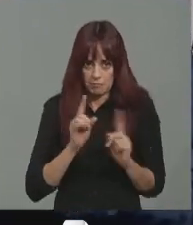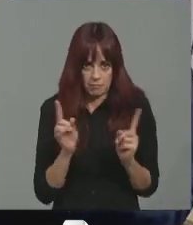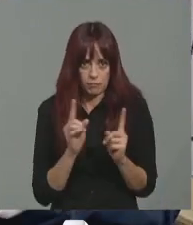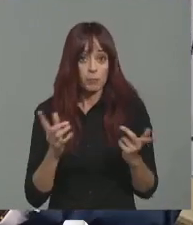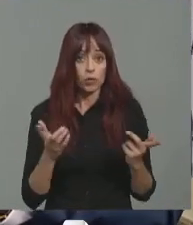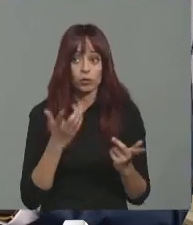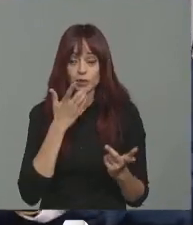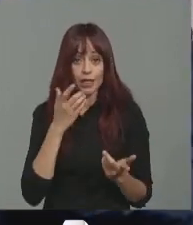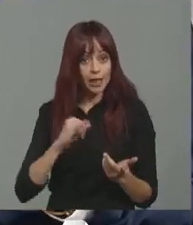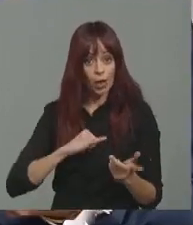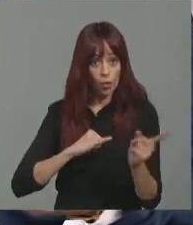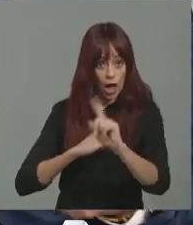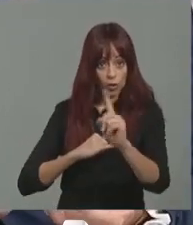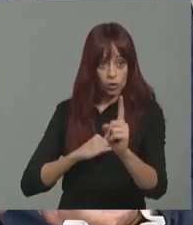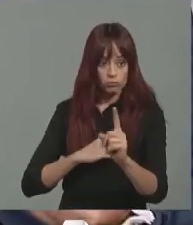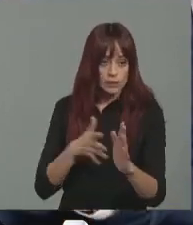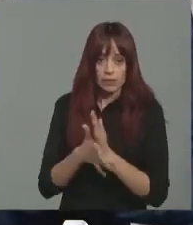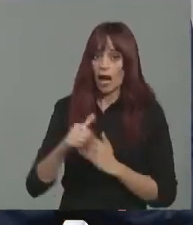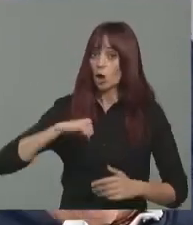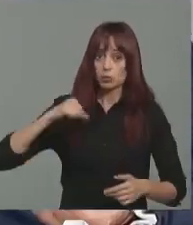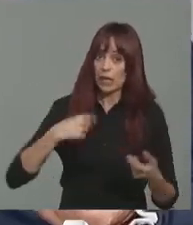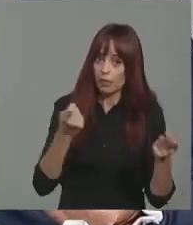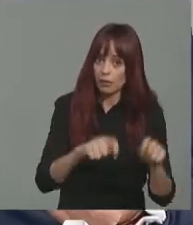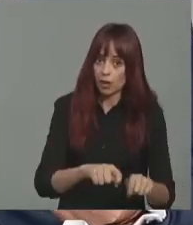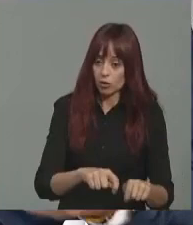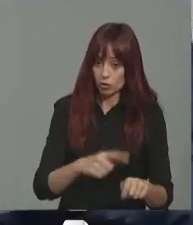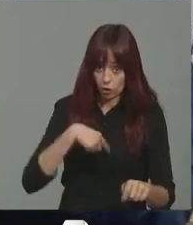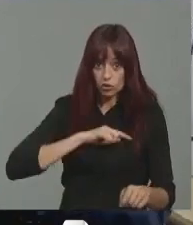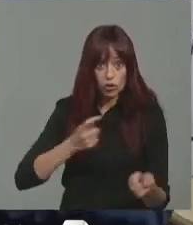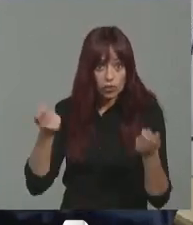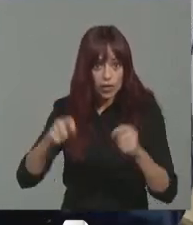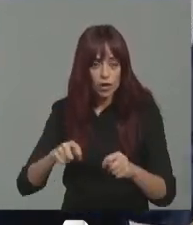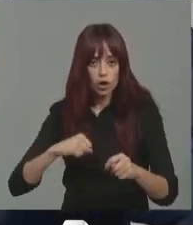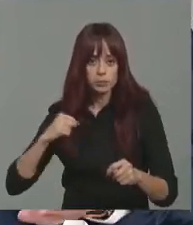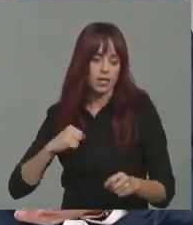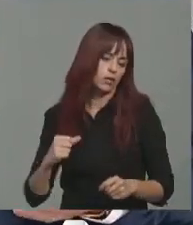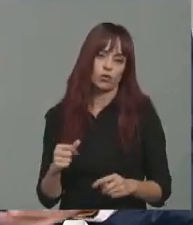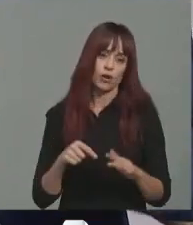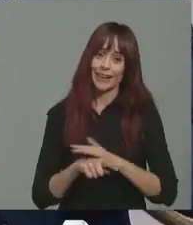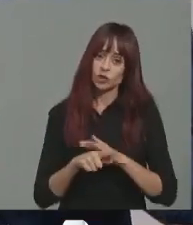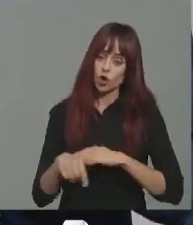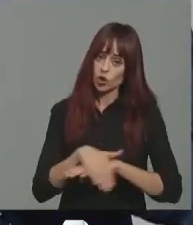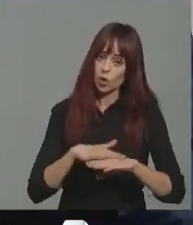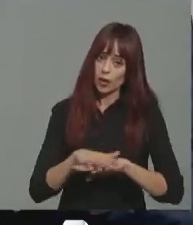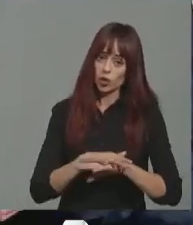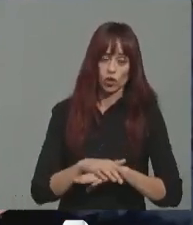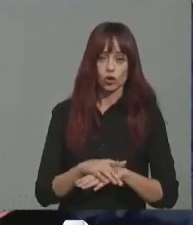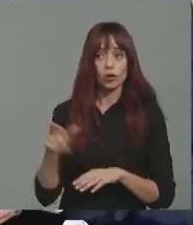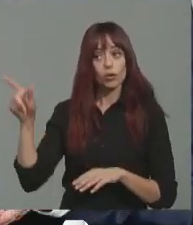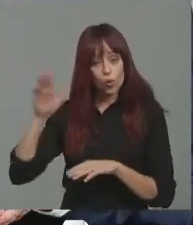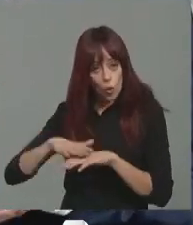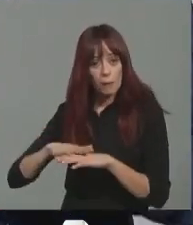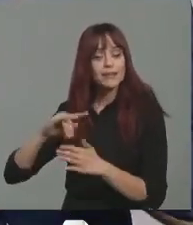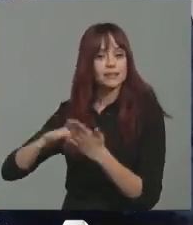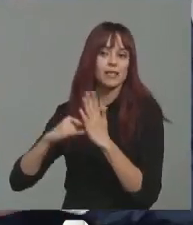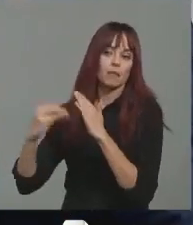o acudimos a la deuda o, insisto, tenemos que cerrar hospitales y no lo vamos a hacer. ¿Es gestión del gobierno regional? No. Es ineficiencia del sistema de financiación